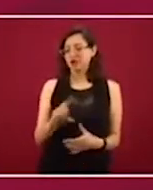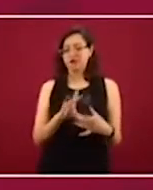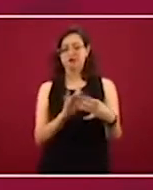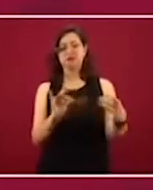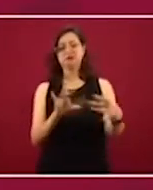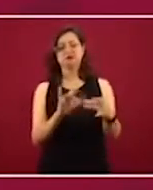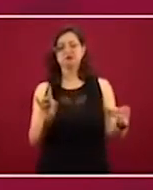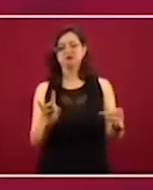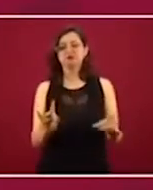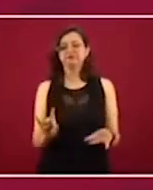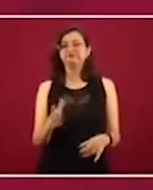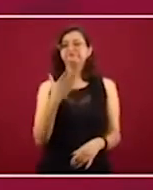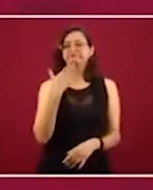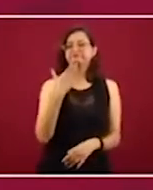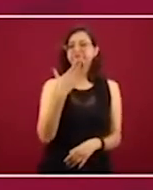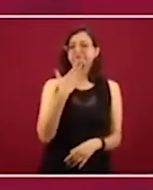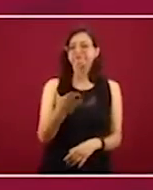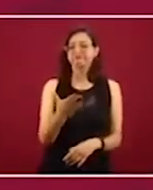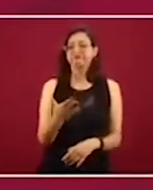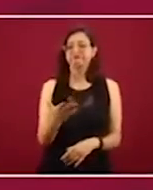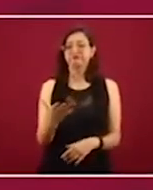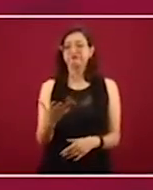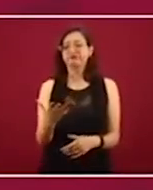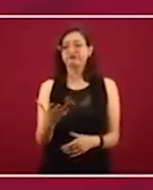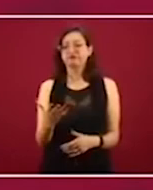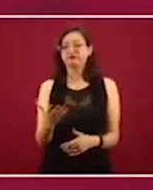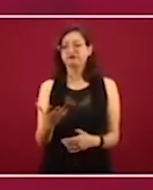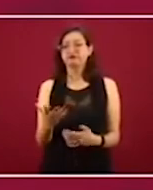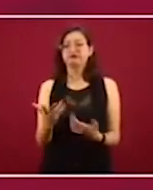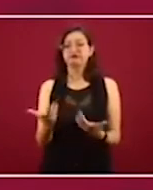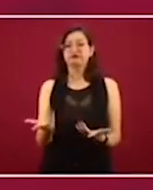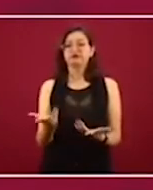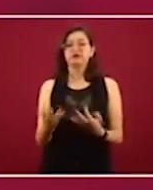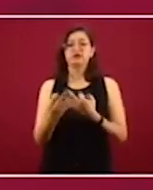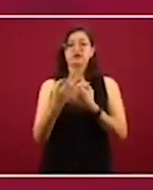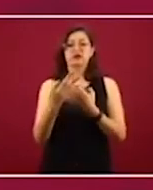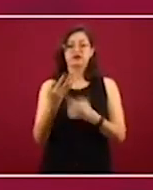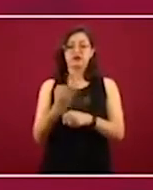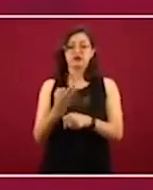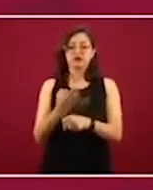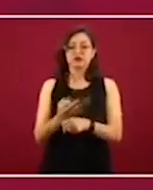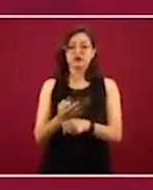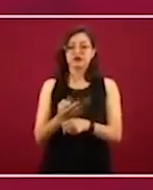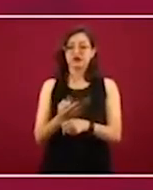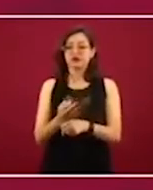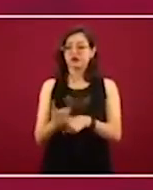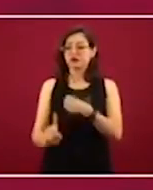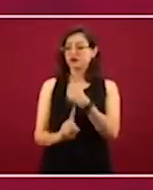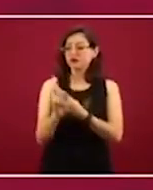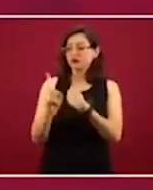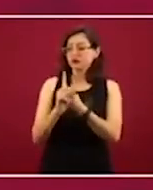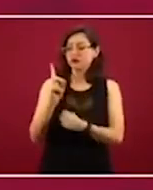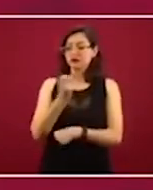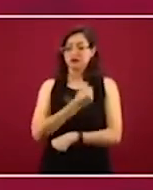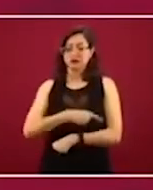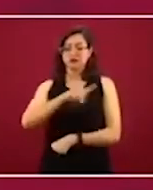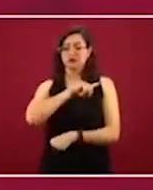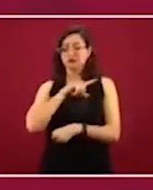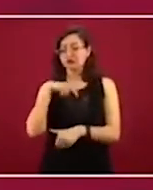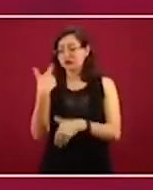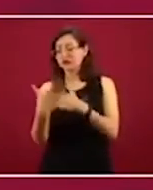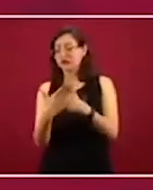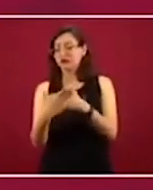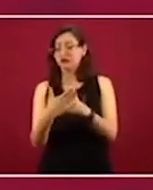Se requieren más que declaraciones generales para hacer frente a lo que estamos viviendo en este momento y a lo que va a venir.